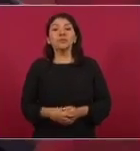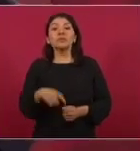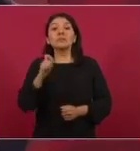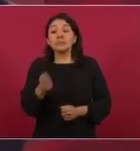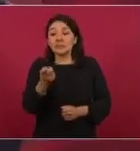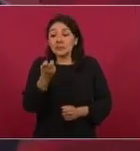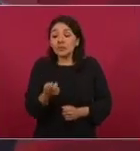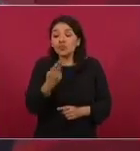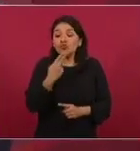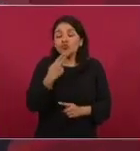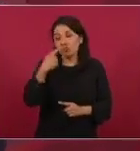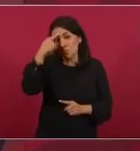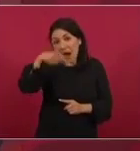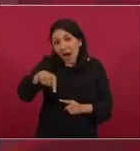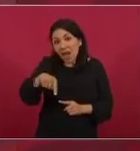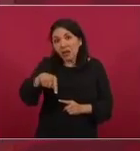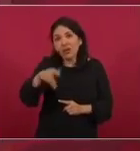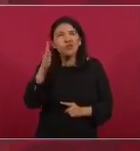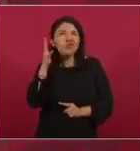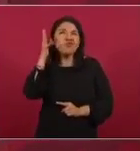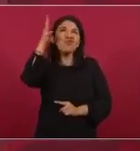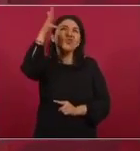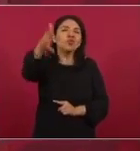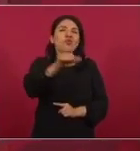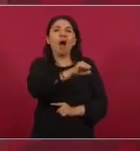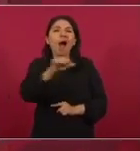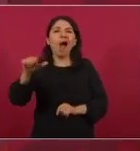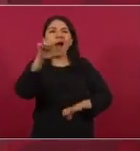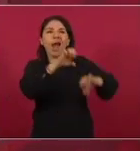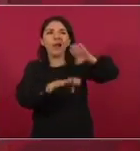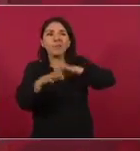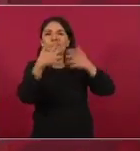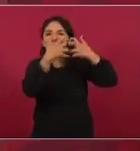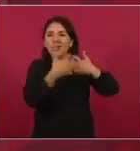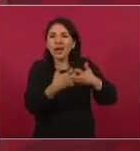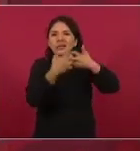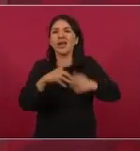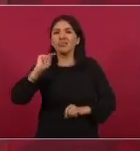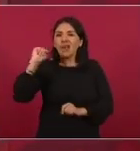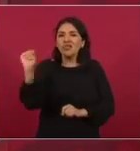futuro de las industrias y de la tecnología